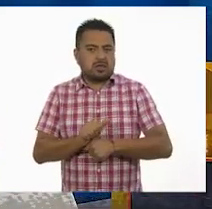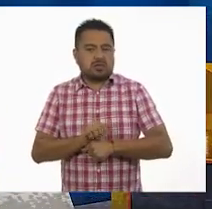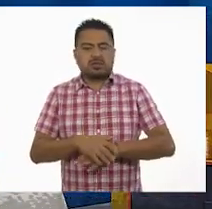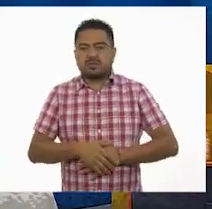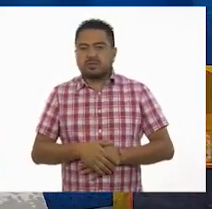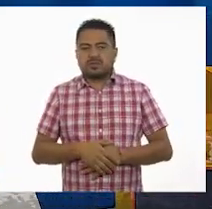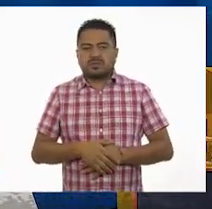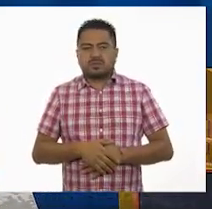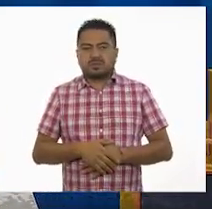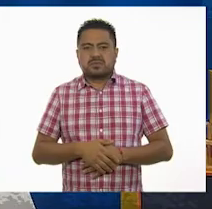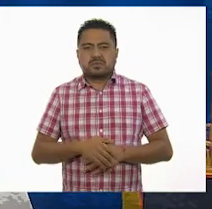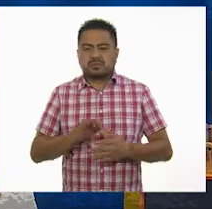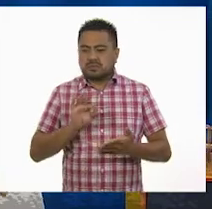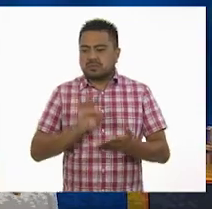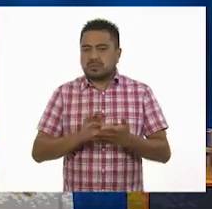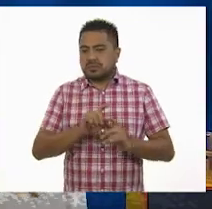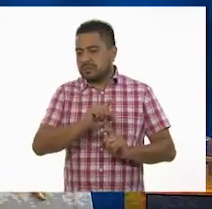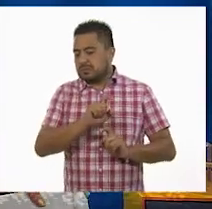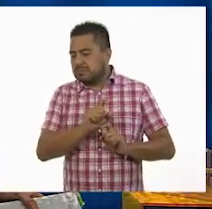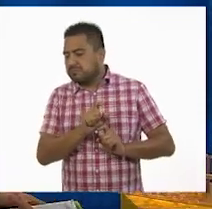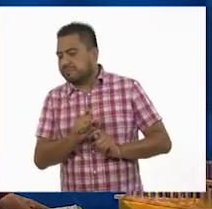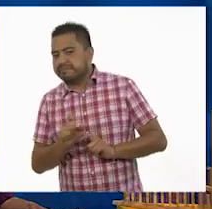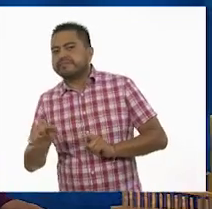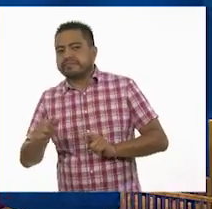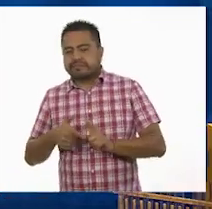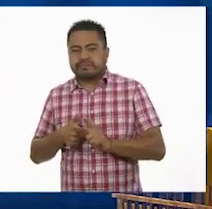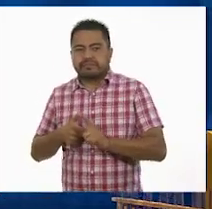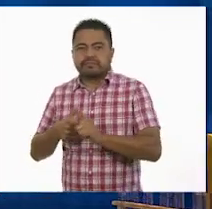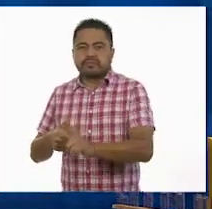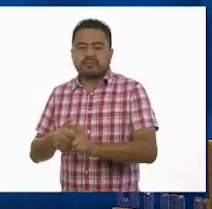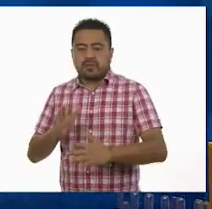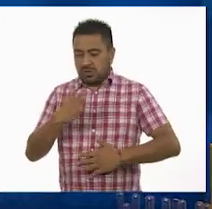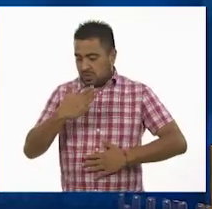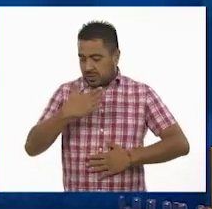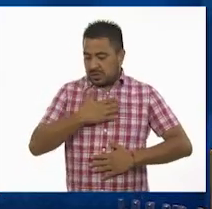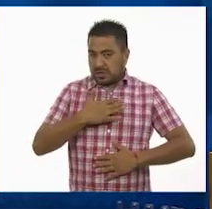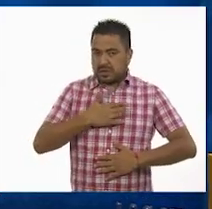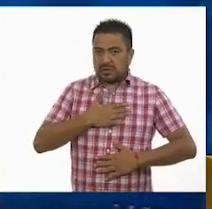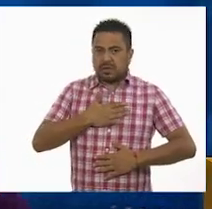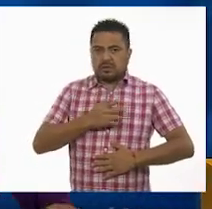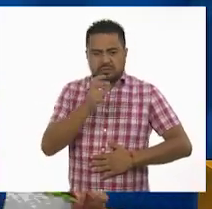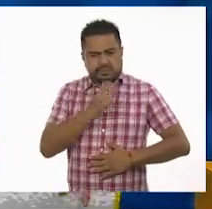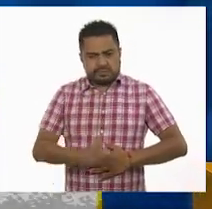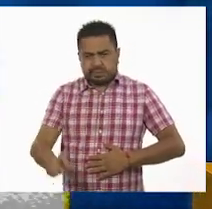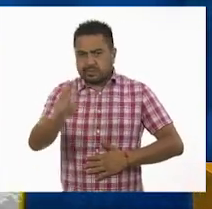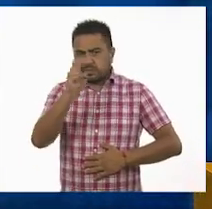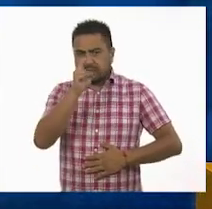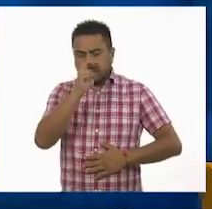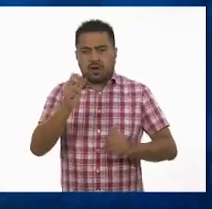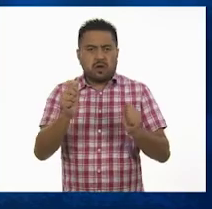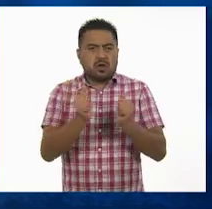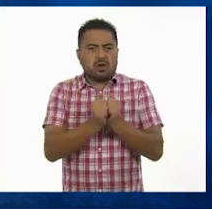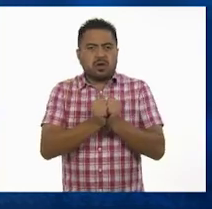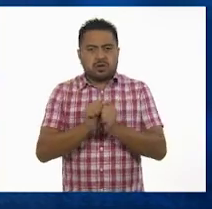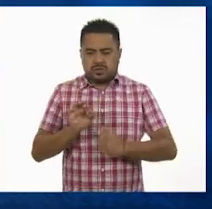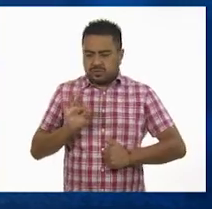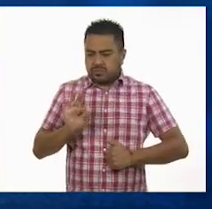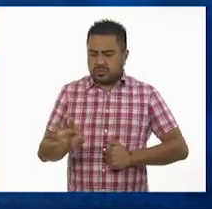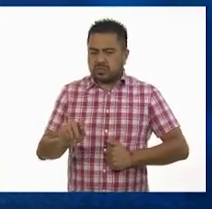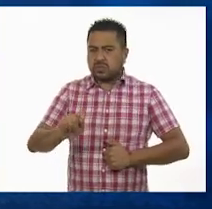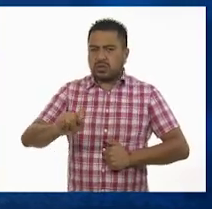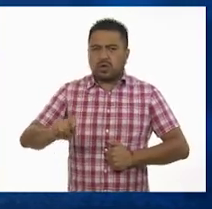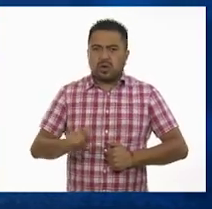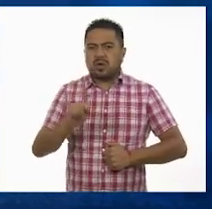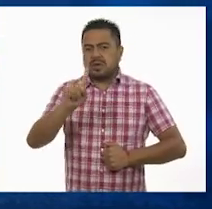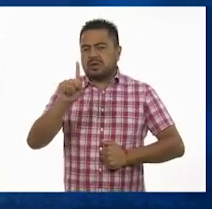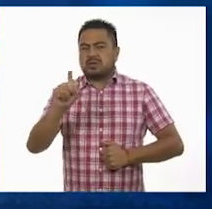Punto y seguido. Ah, soy exigente con los signos de puntuación,